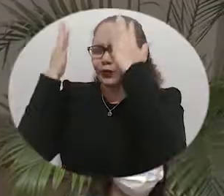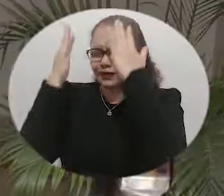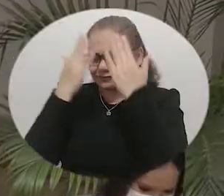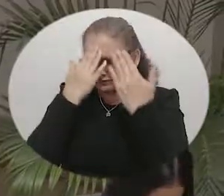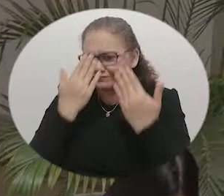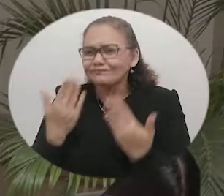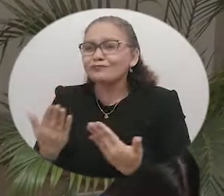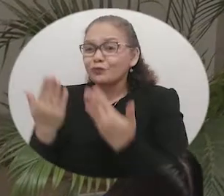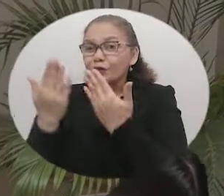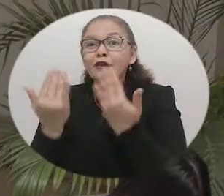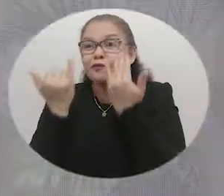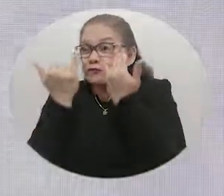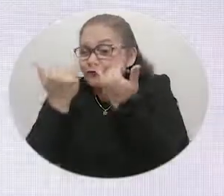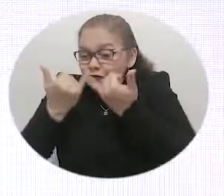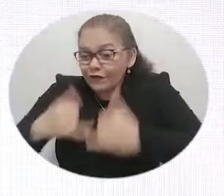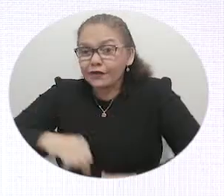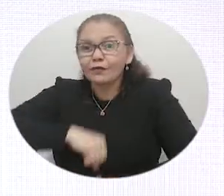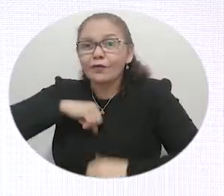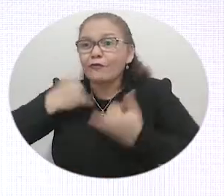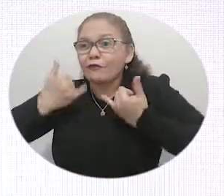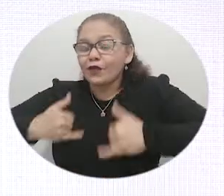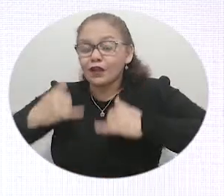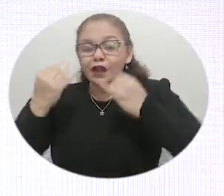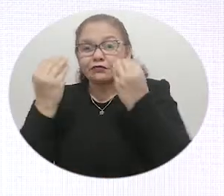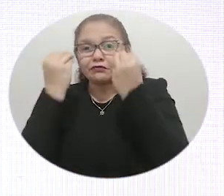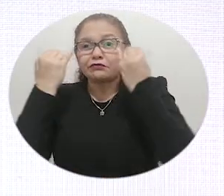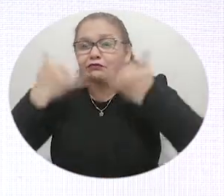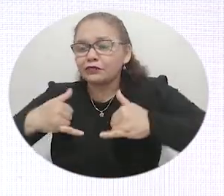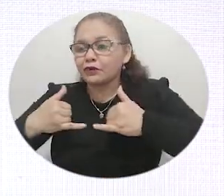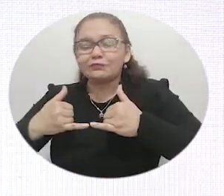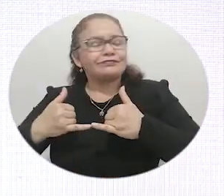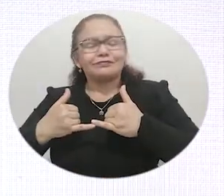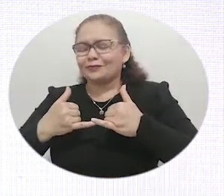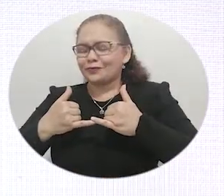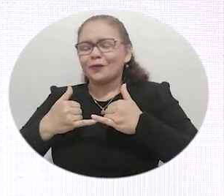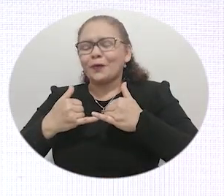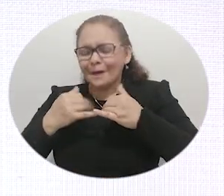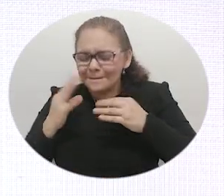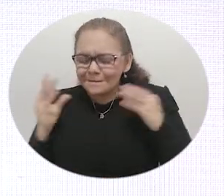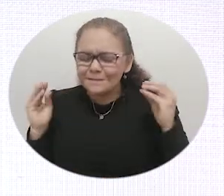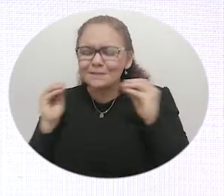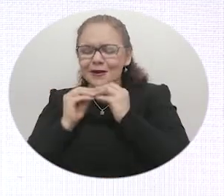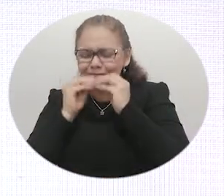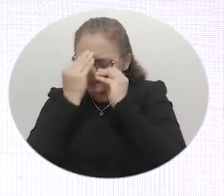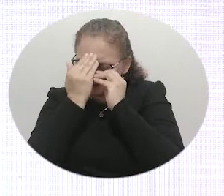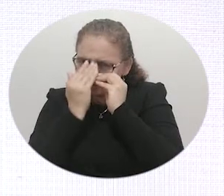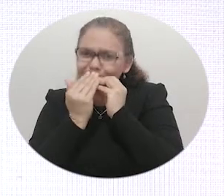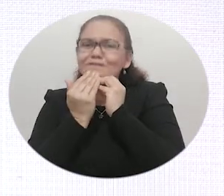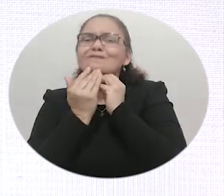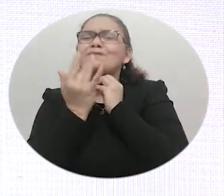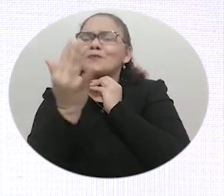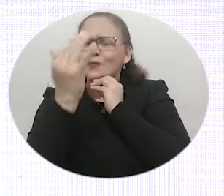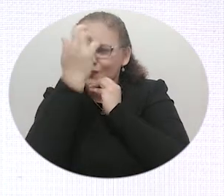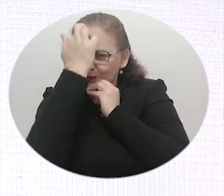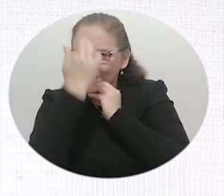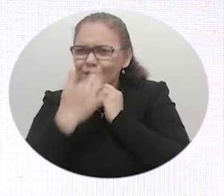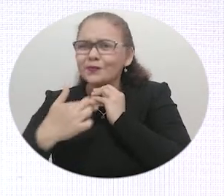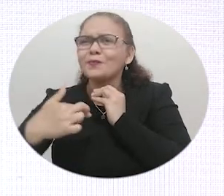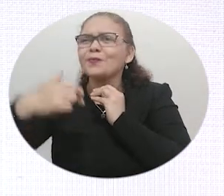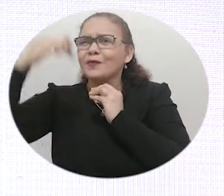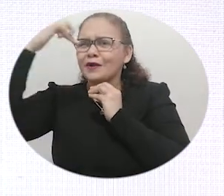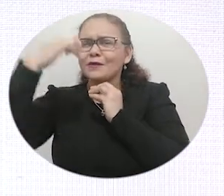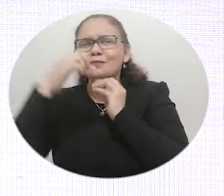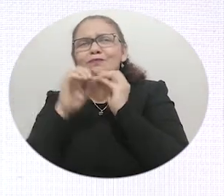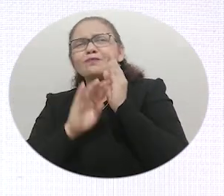felicitarlos pues no es un acto en el que de alguna u otra forma estén terminando un ciclo todo por el